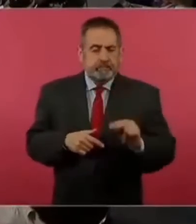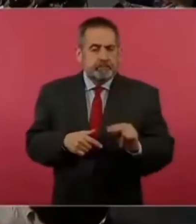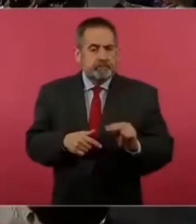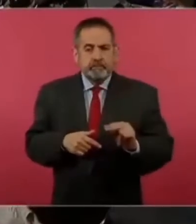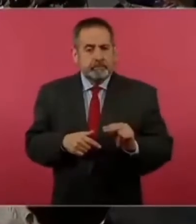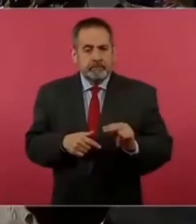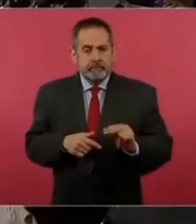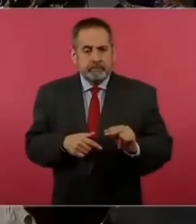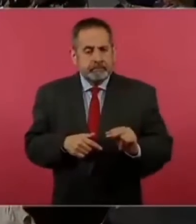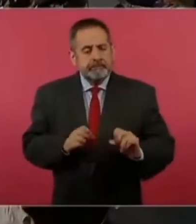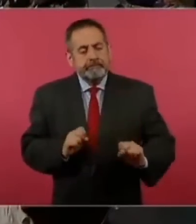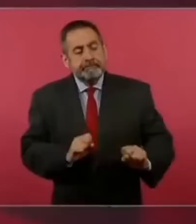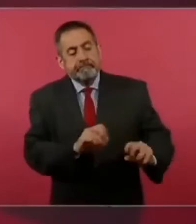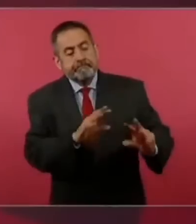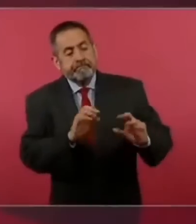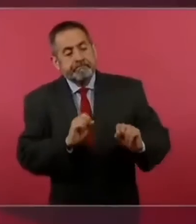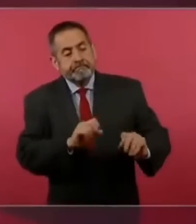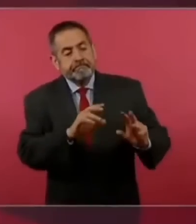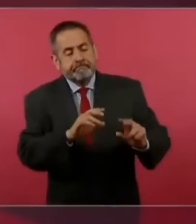dejar estas cosas